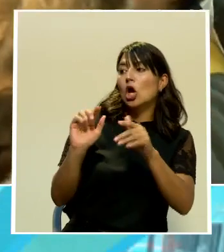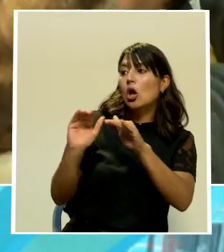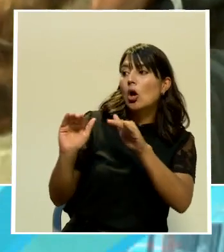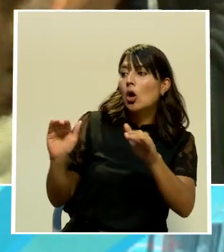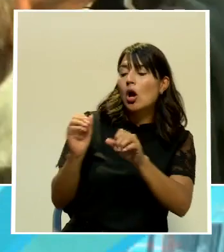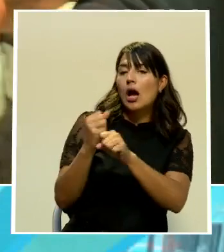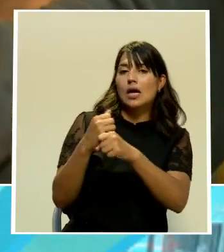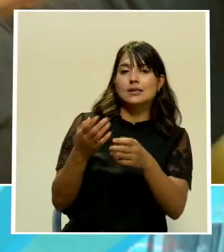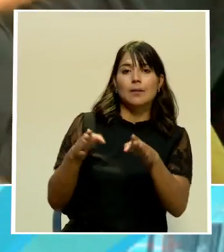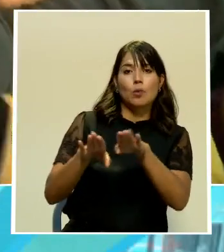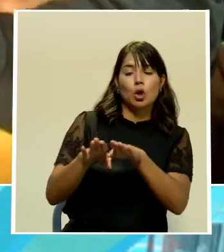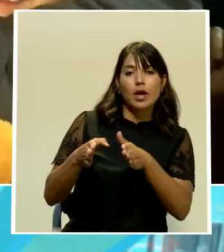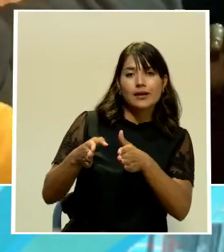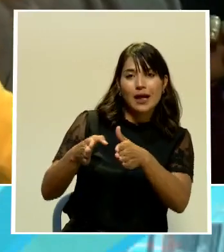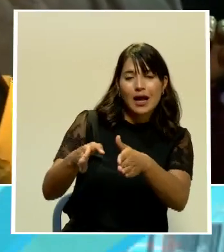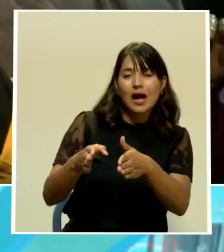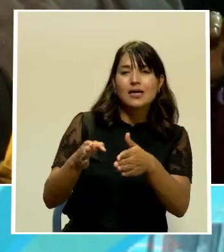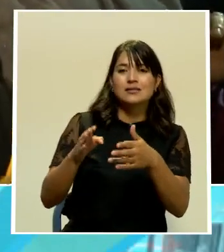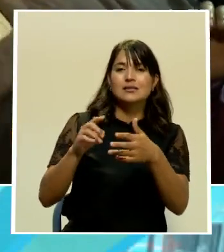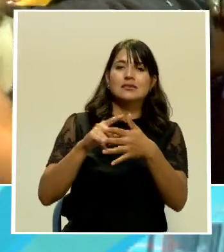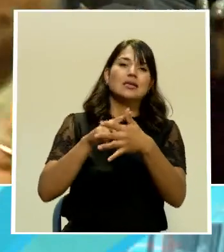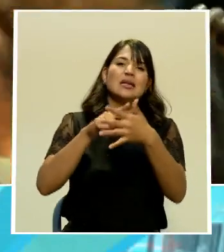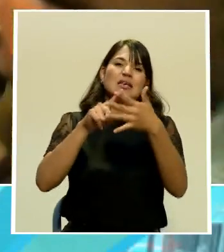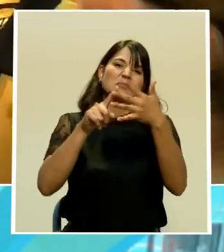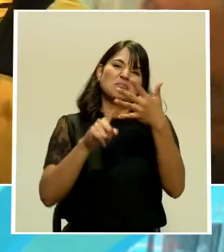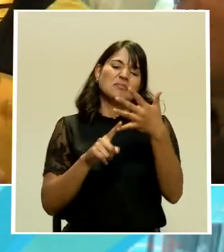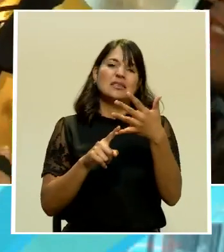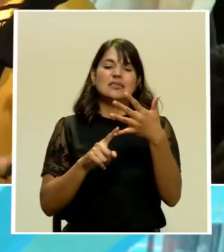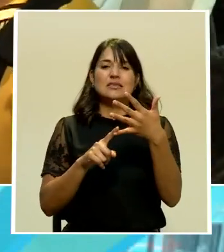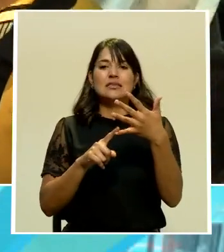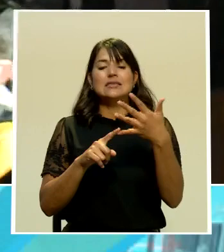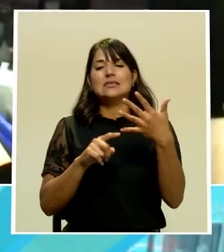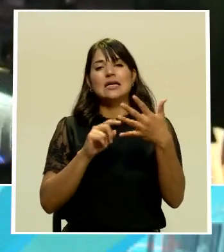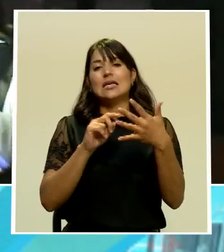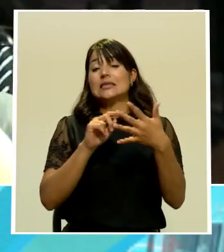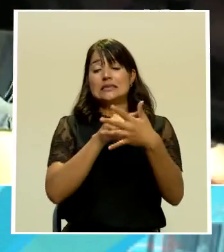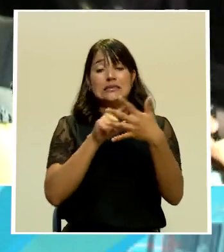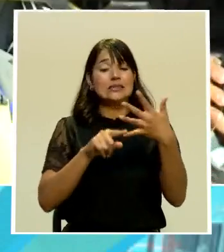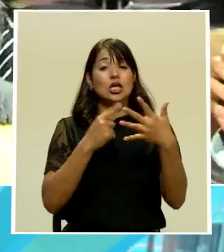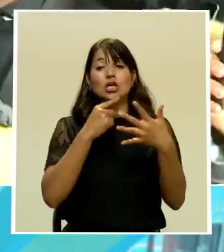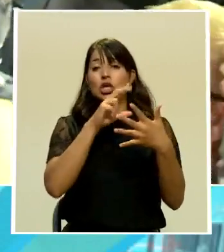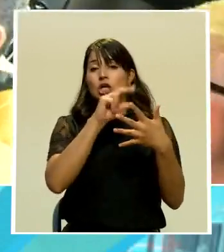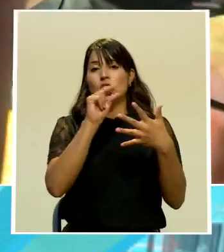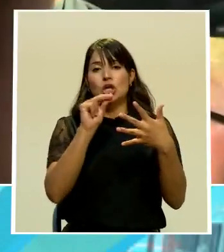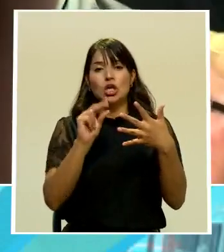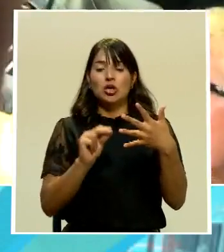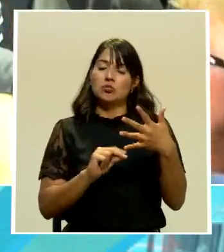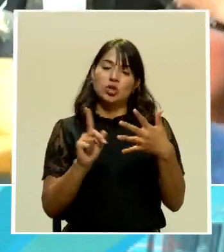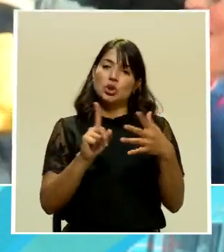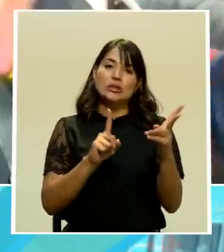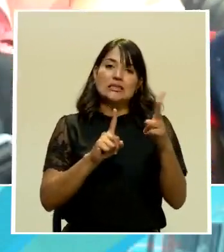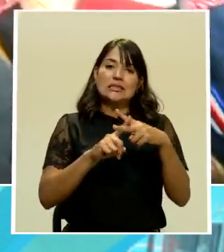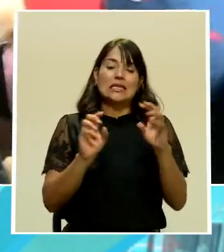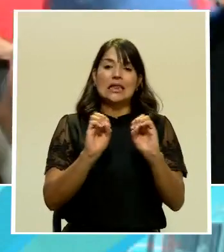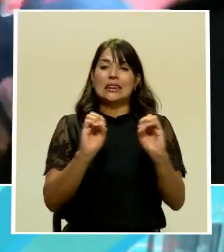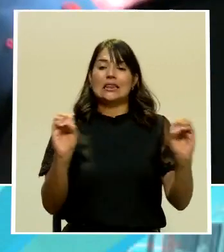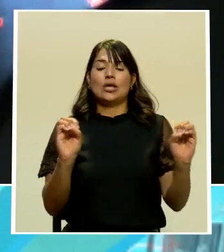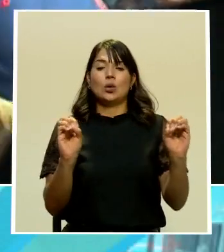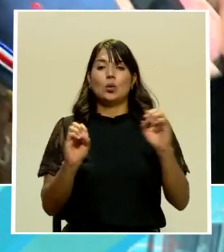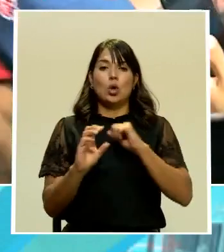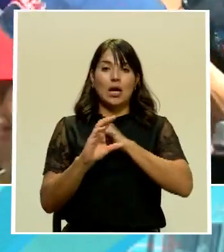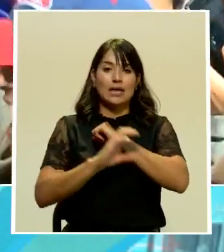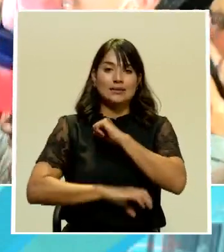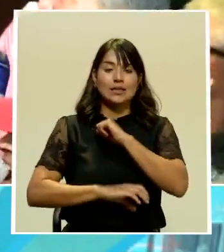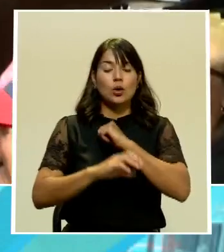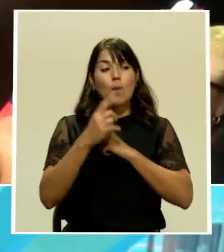por decirlo alguna manera resumir las cinco medidas que el ministerio público estaba solicitando y que fueron rechazados